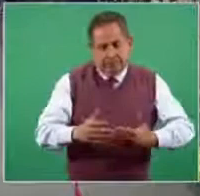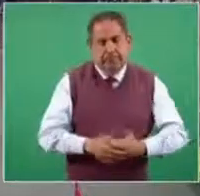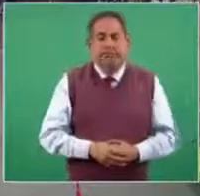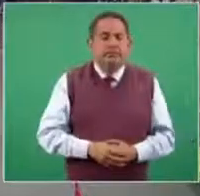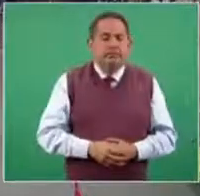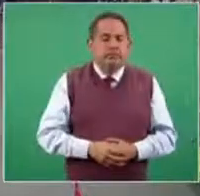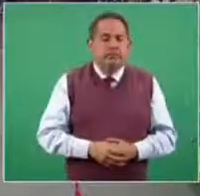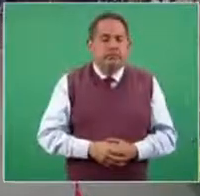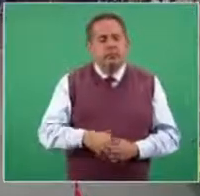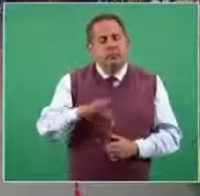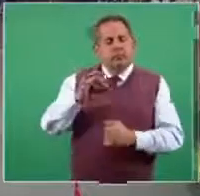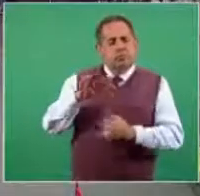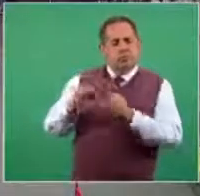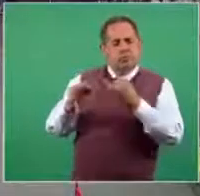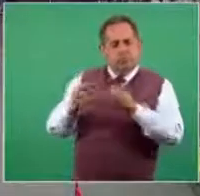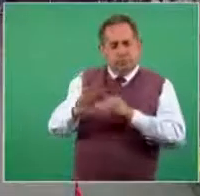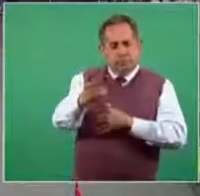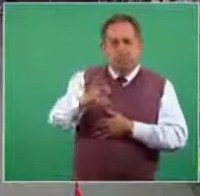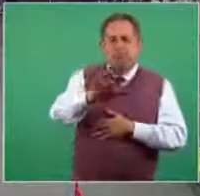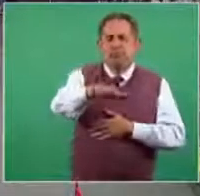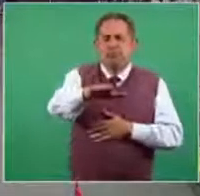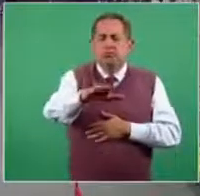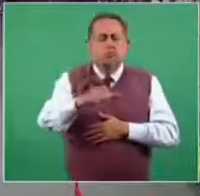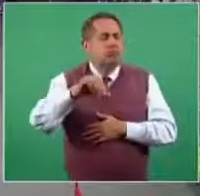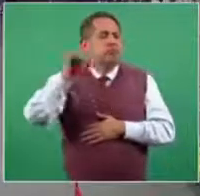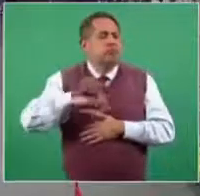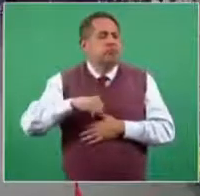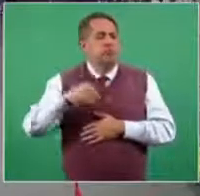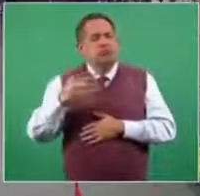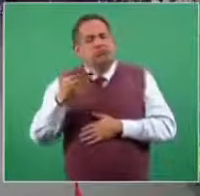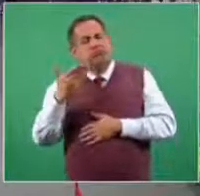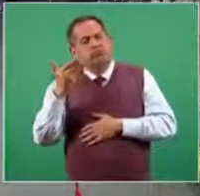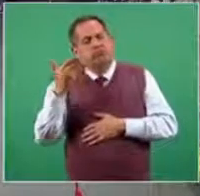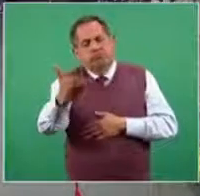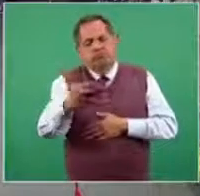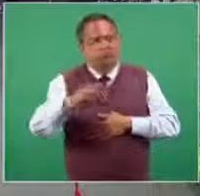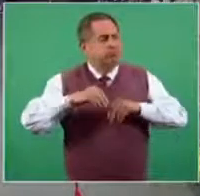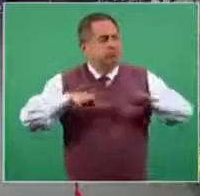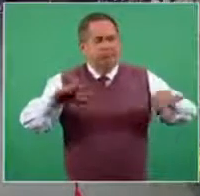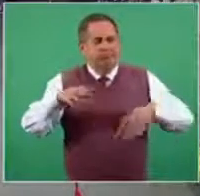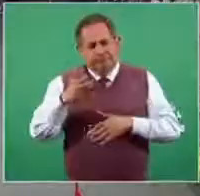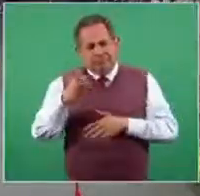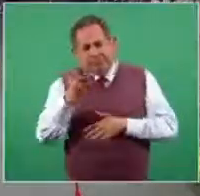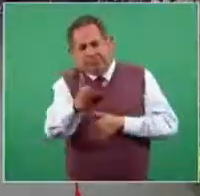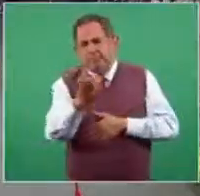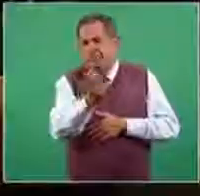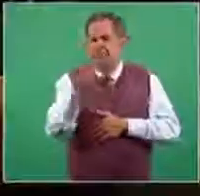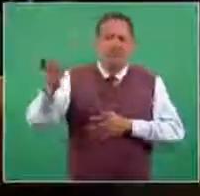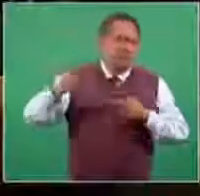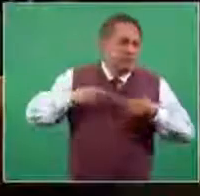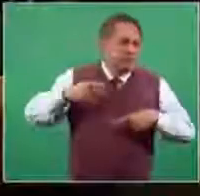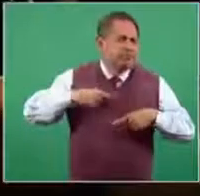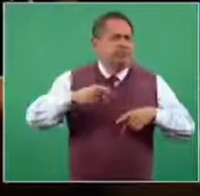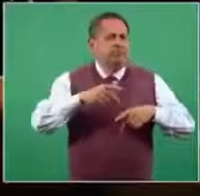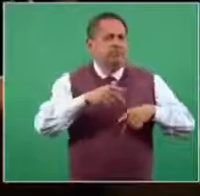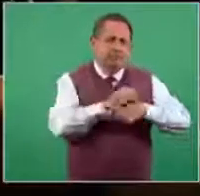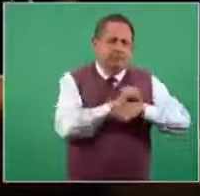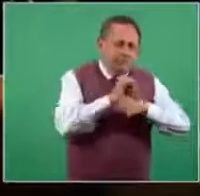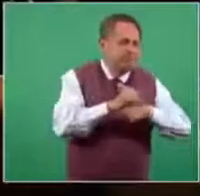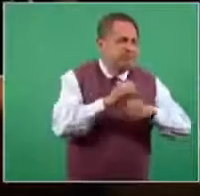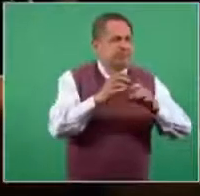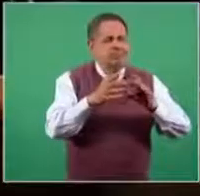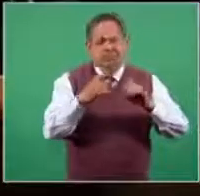Hoy circuló una petición que le hacen de manera directa investigadores, intelectuales para que